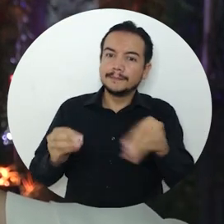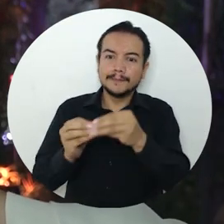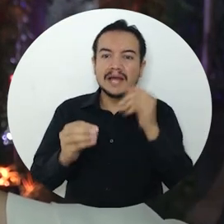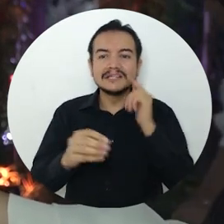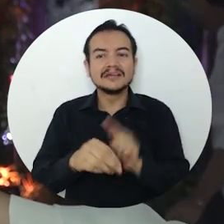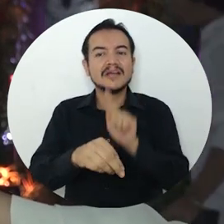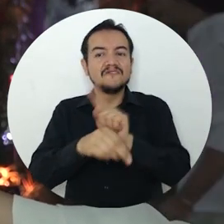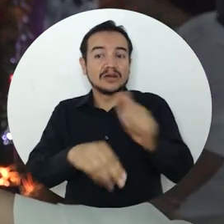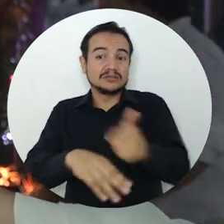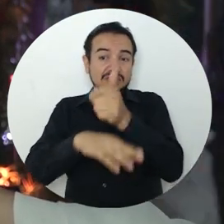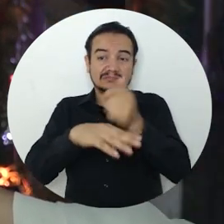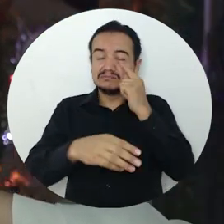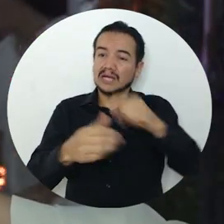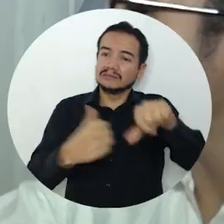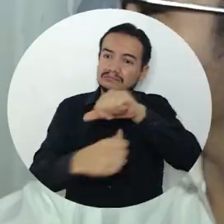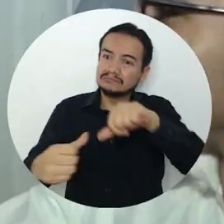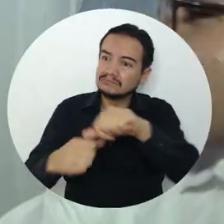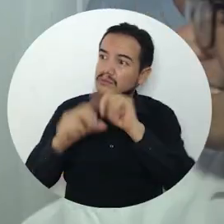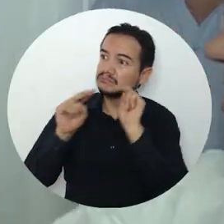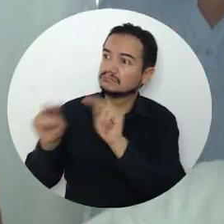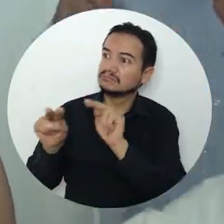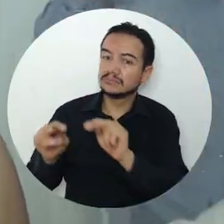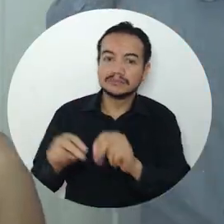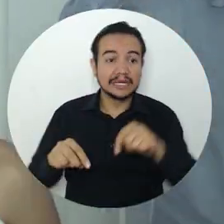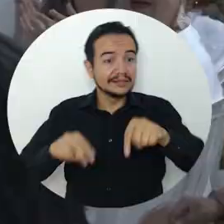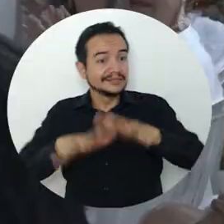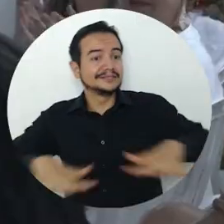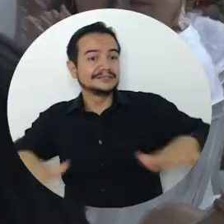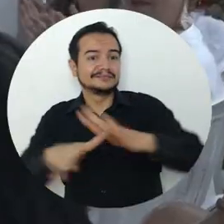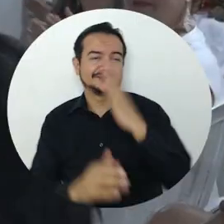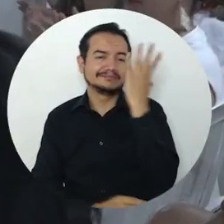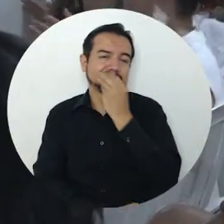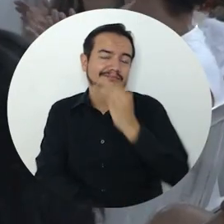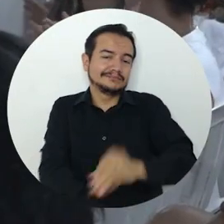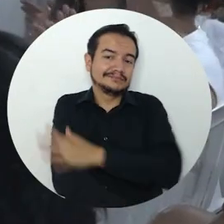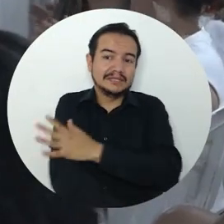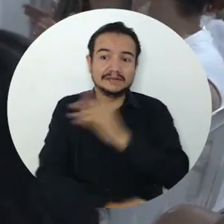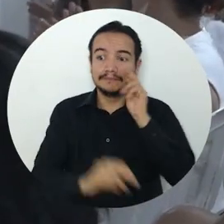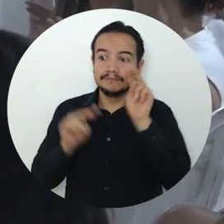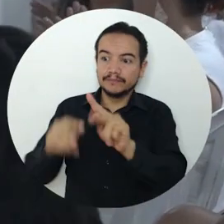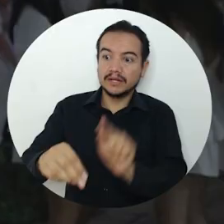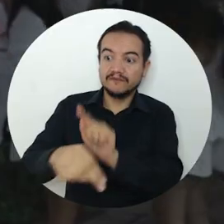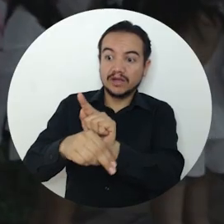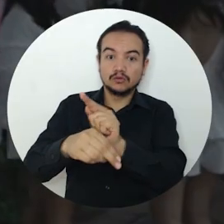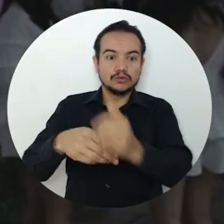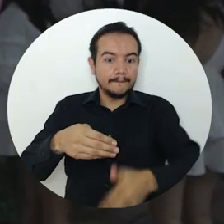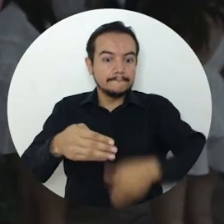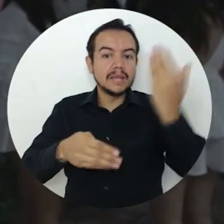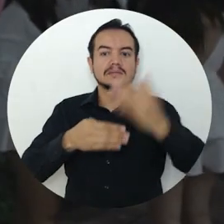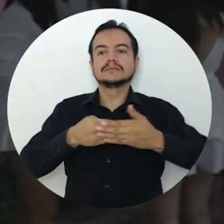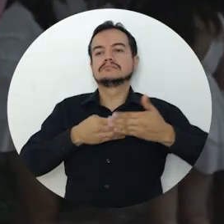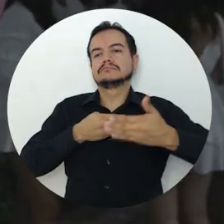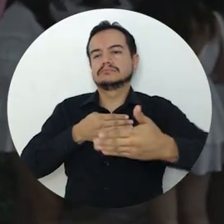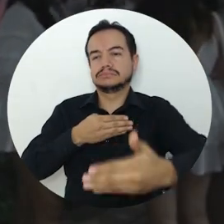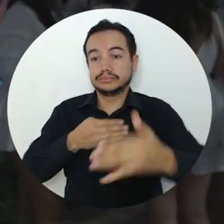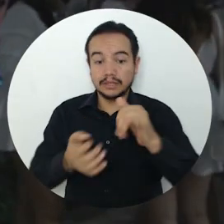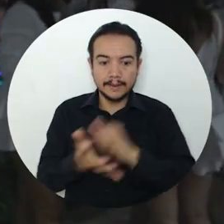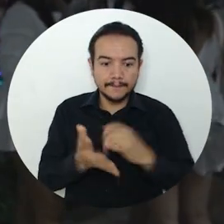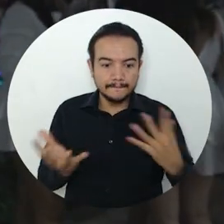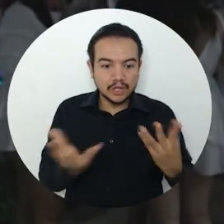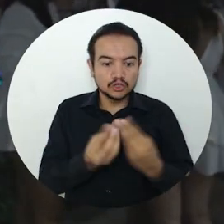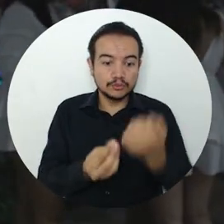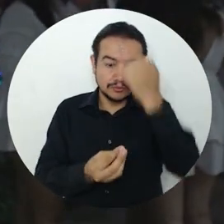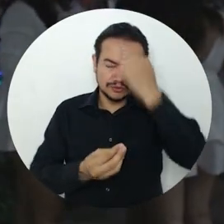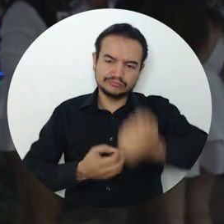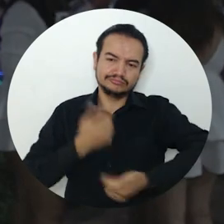años y todos los decanos que han pasado. Me pareció un evento muy bonito, muy bello donde vemos el inicio de esta facultad y los esfuerzos que